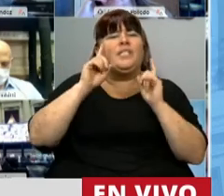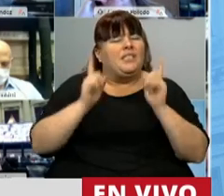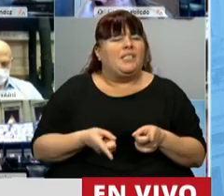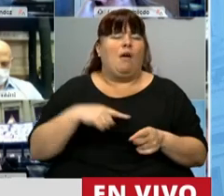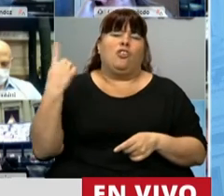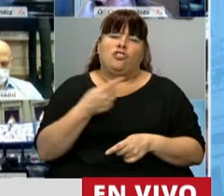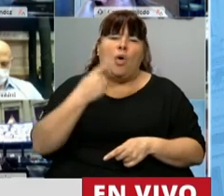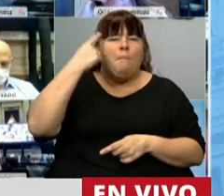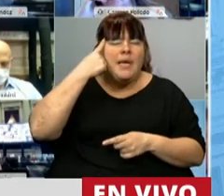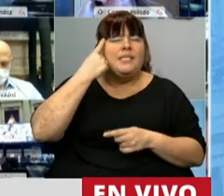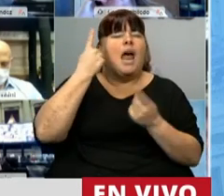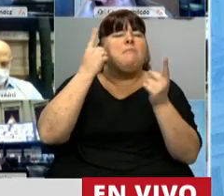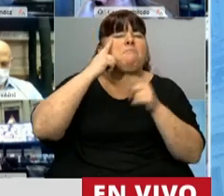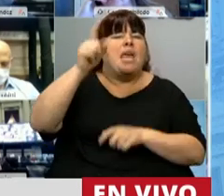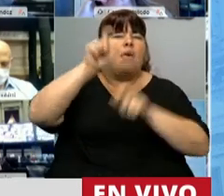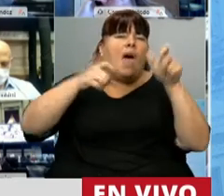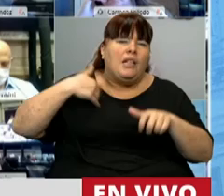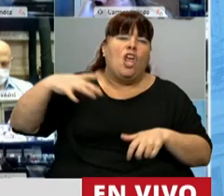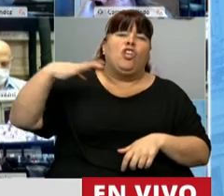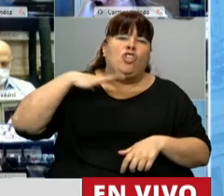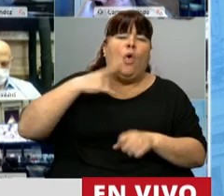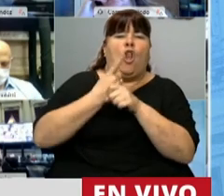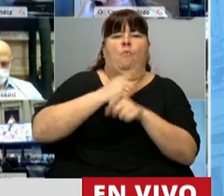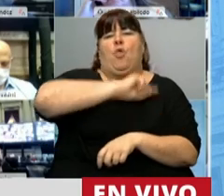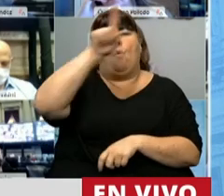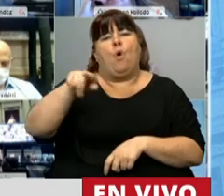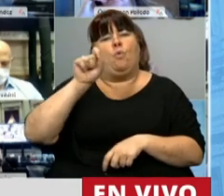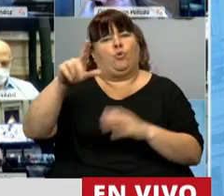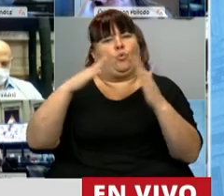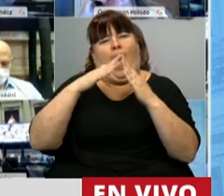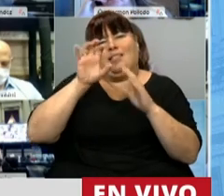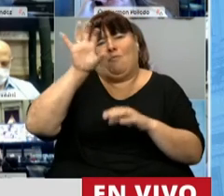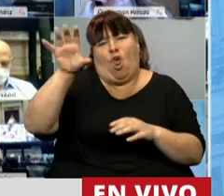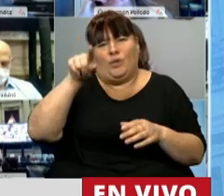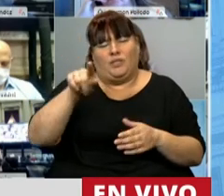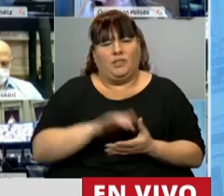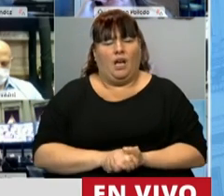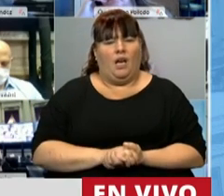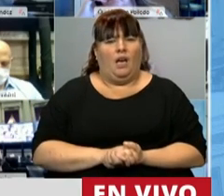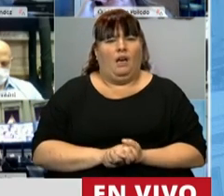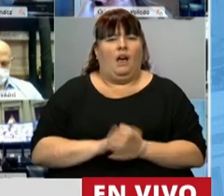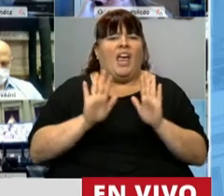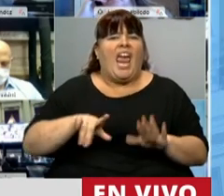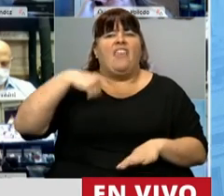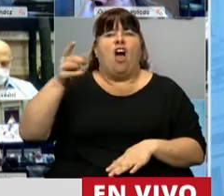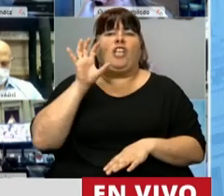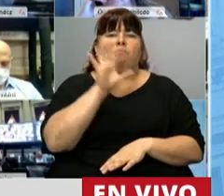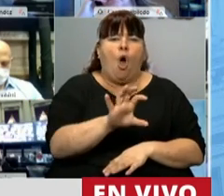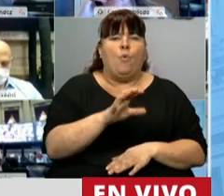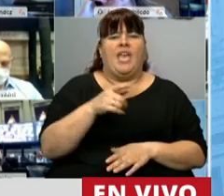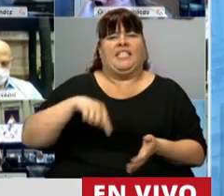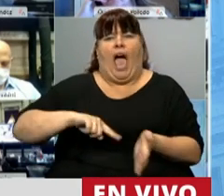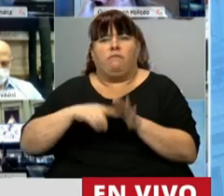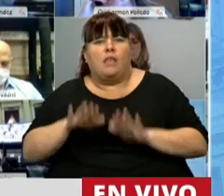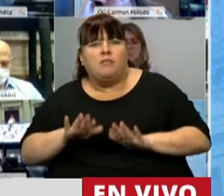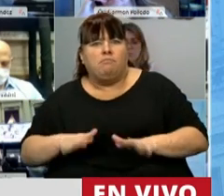pongamos en la piel de miles de argentinos que todavía no han podido volver a su provincia que están varados en otras provincias, en Capital